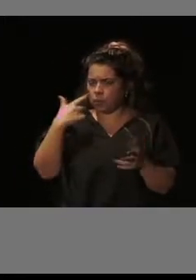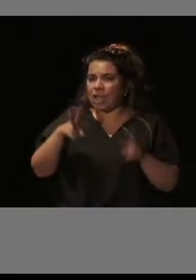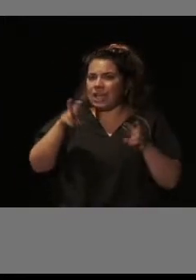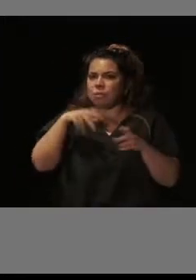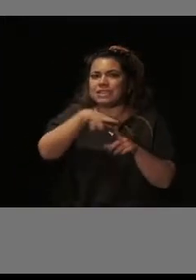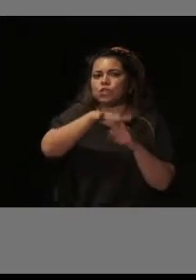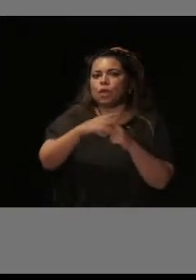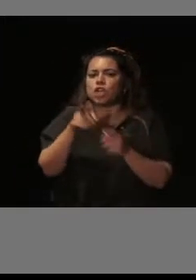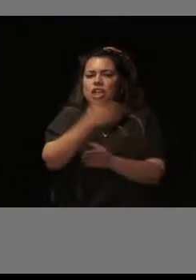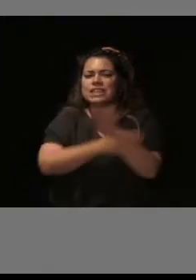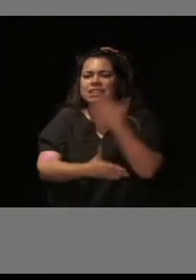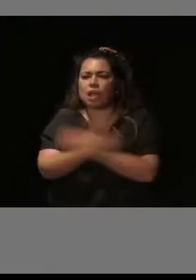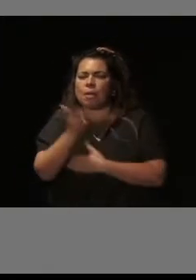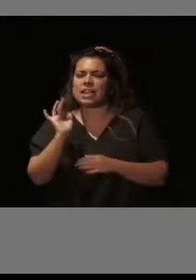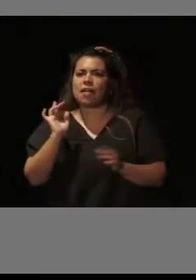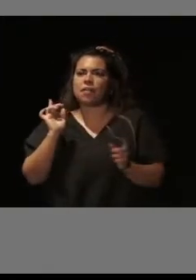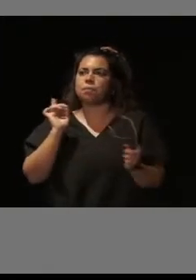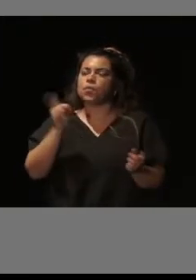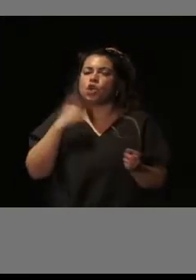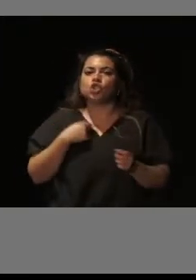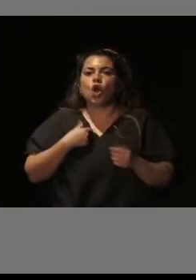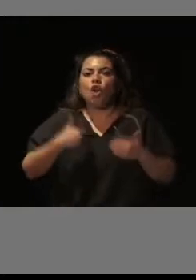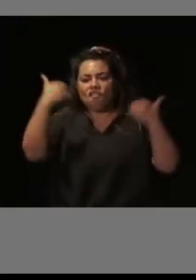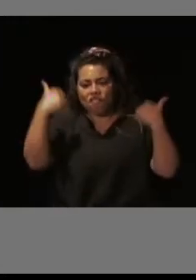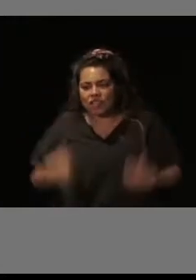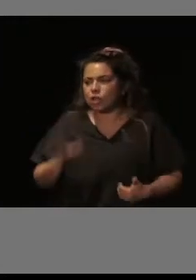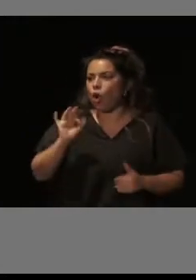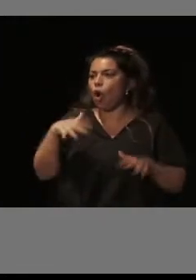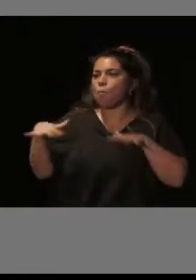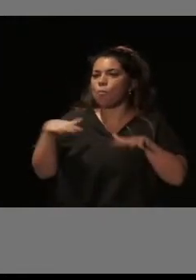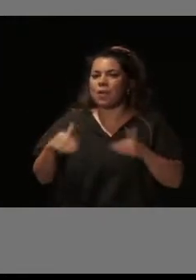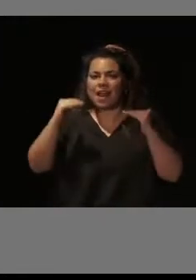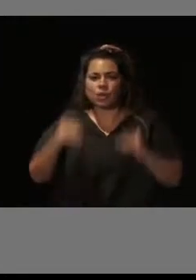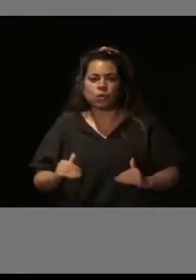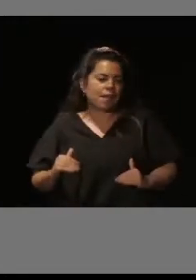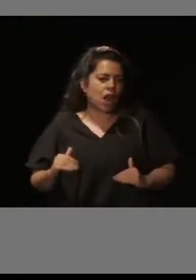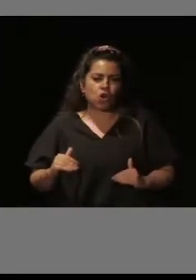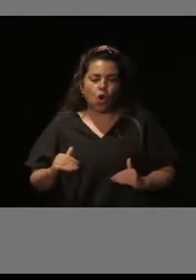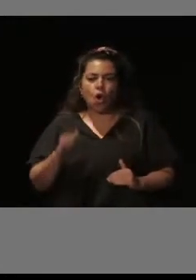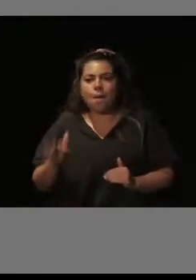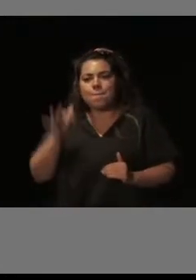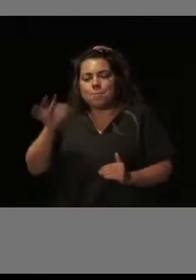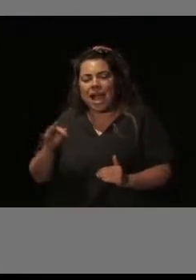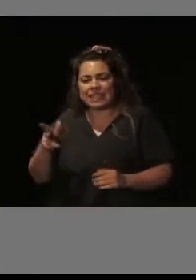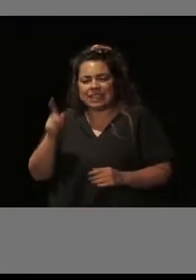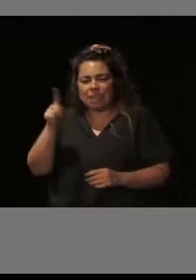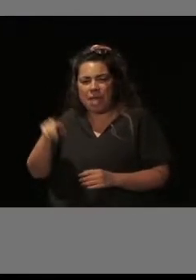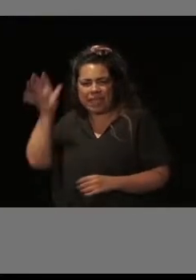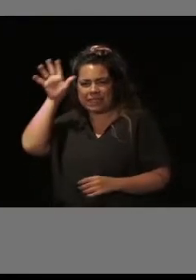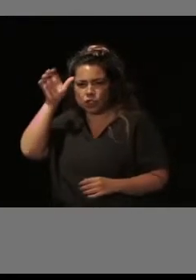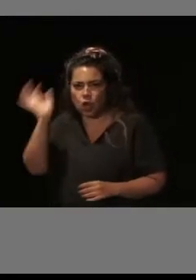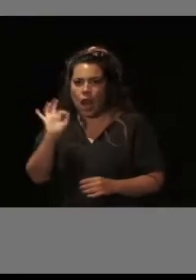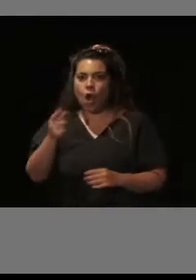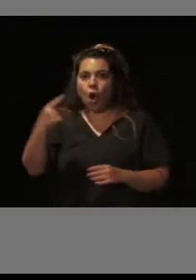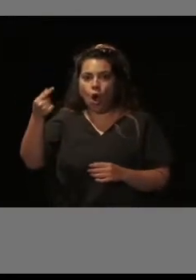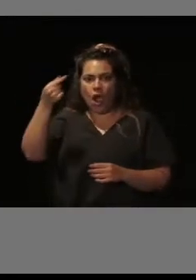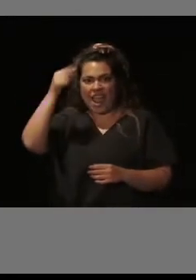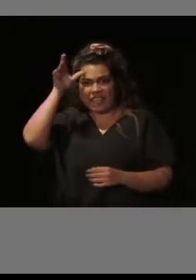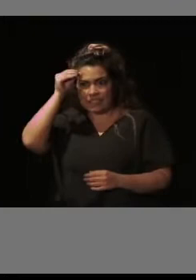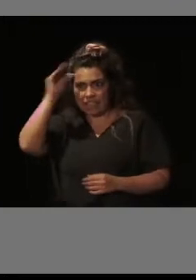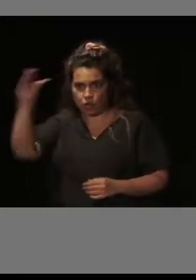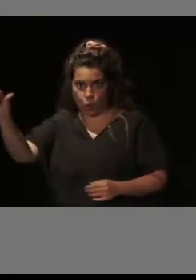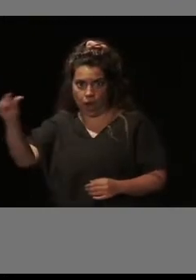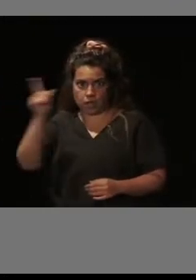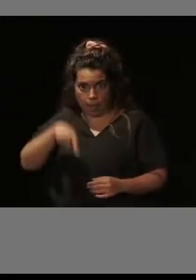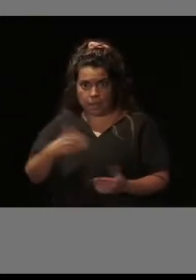discapacidad no solo física o de movilidad reducida, sino también sensorial o intelectual. Y